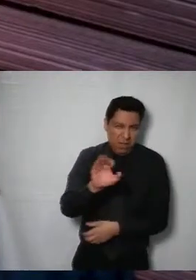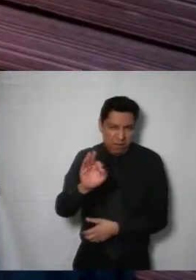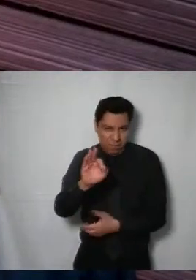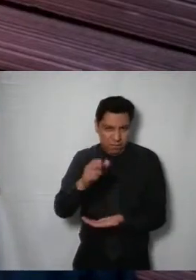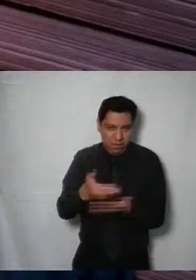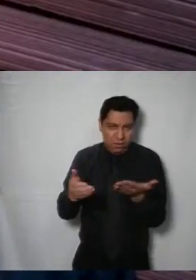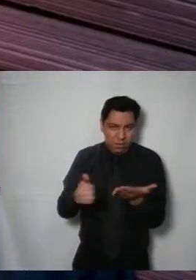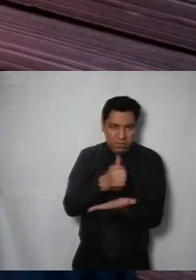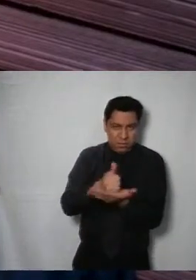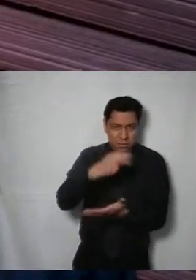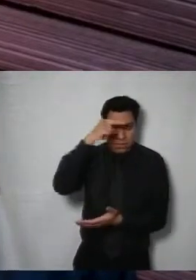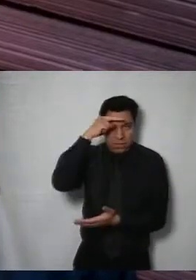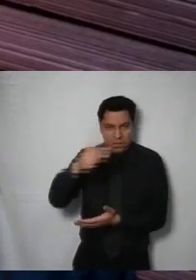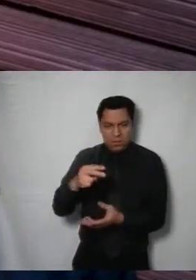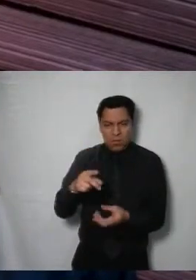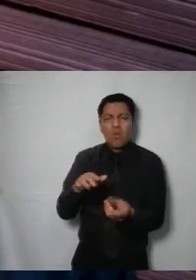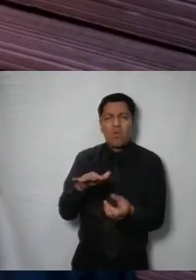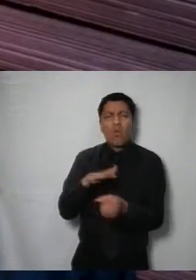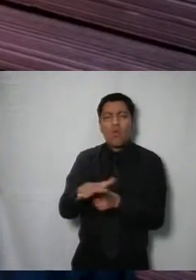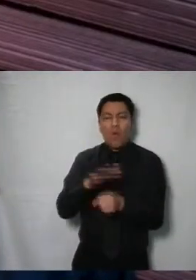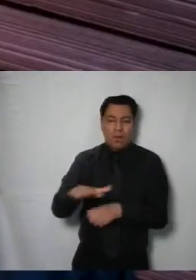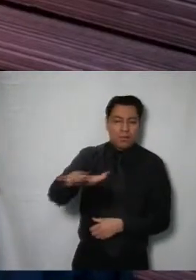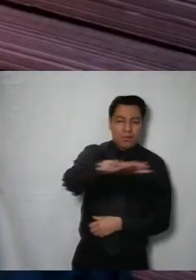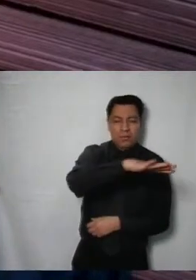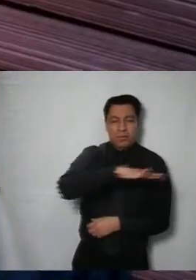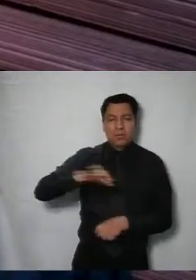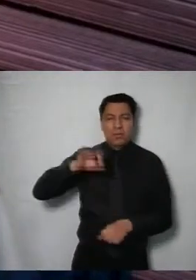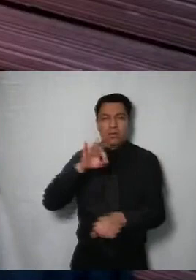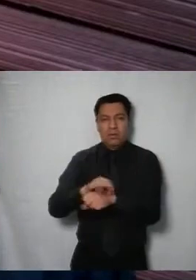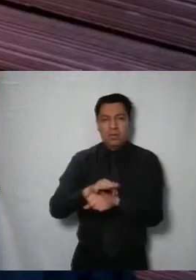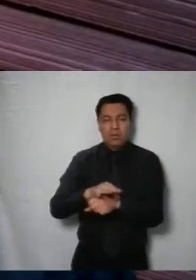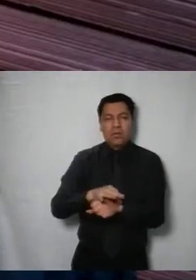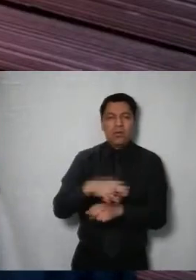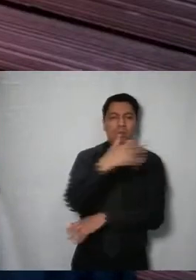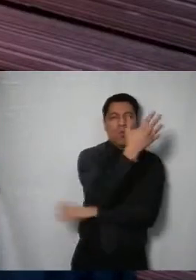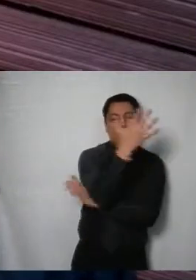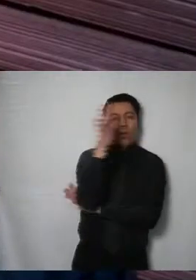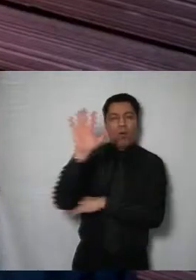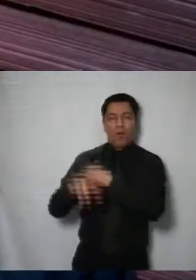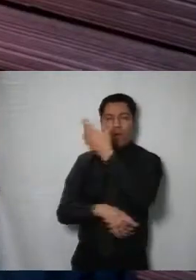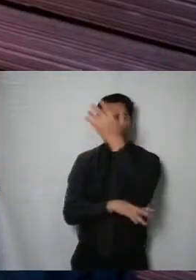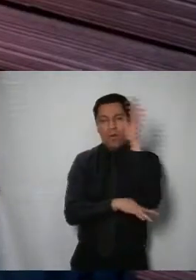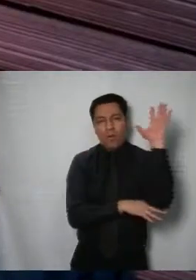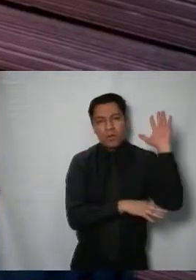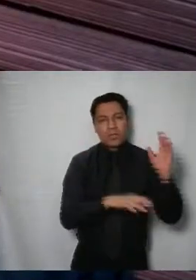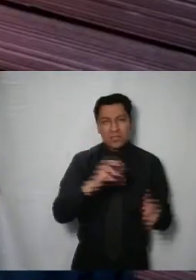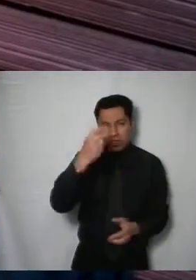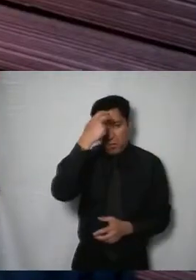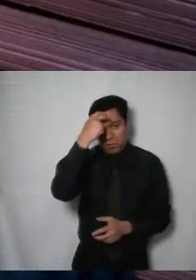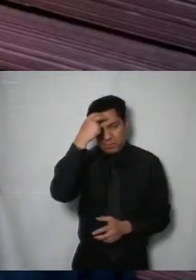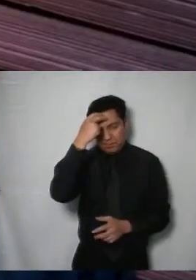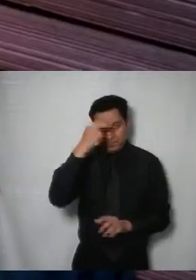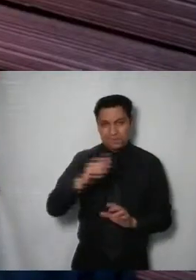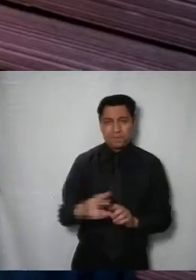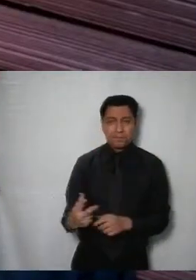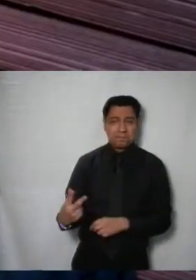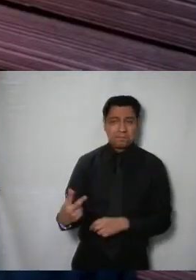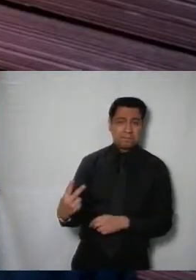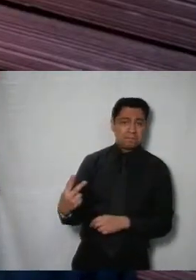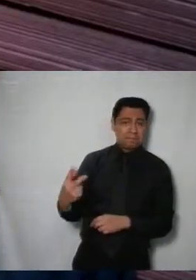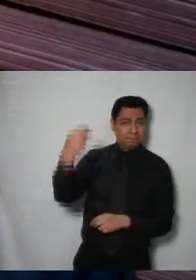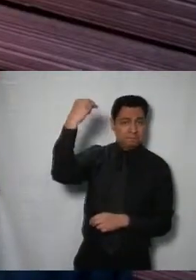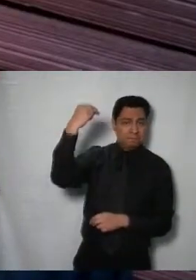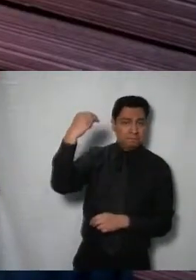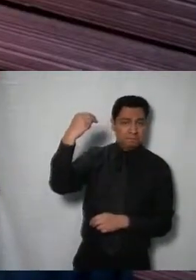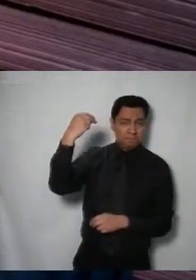chapultepec en respuesta el sujeto obligado señaló ser incompetente y remitió a la secretaría de medio ambiente y a la secretaría